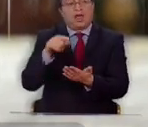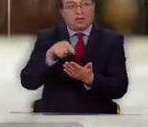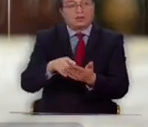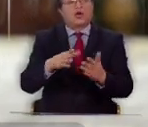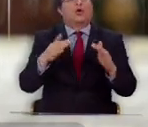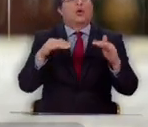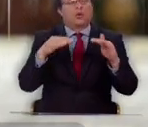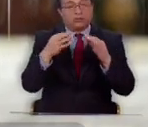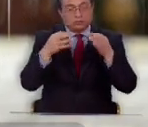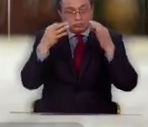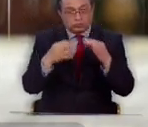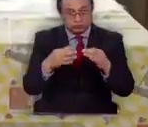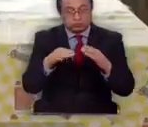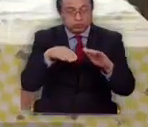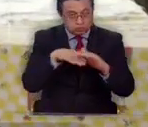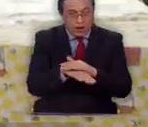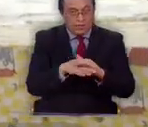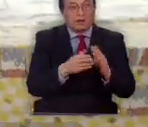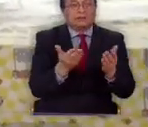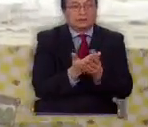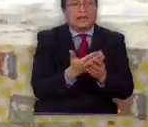guárdela por si la necesitas.